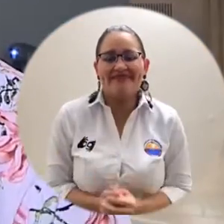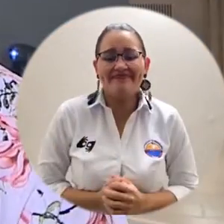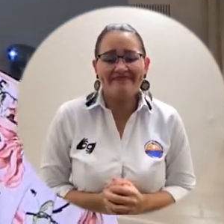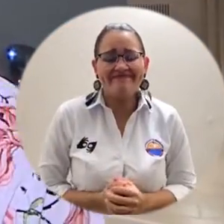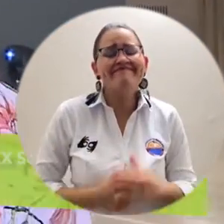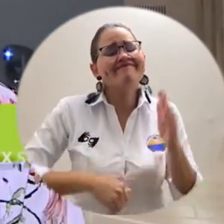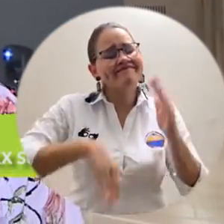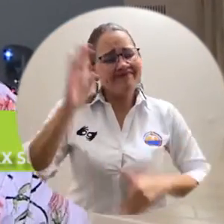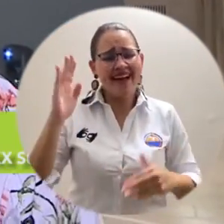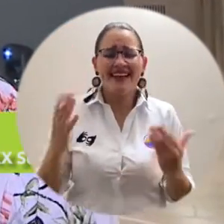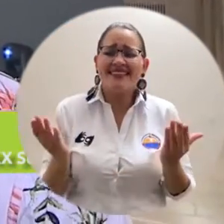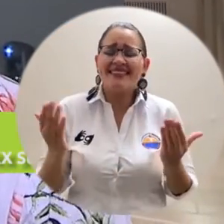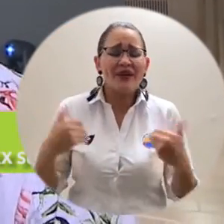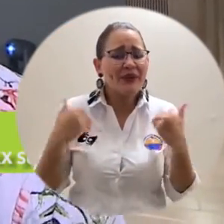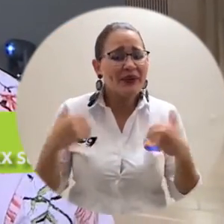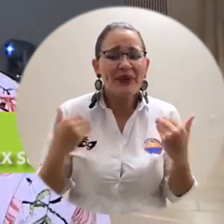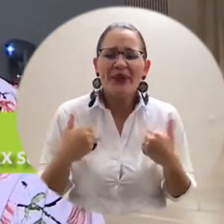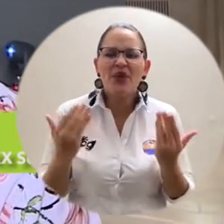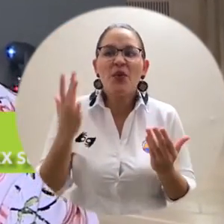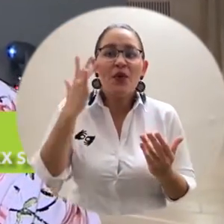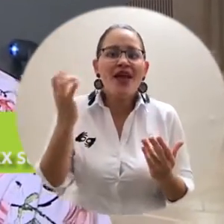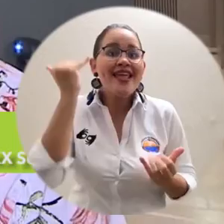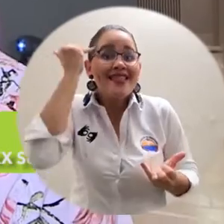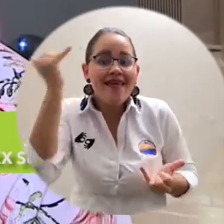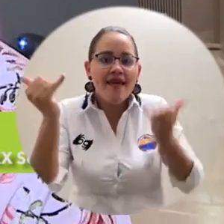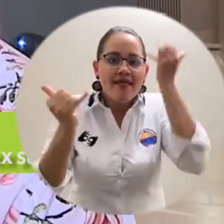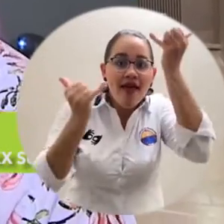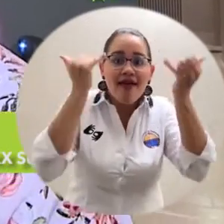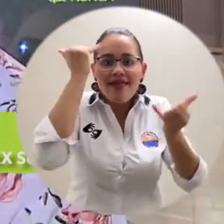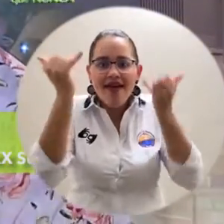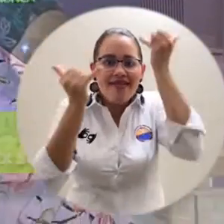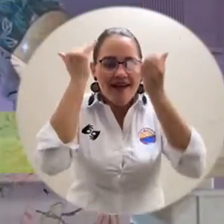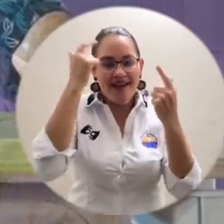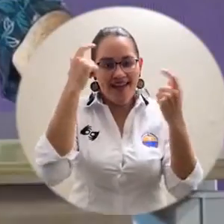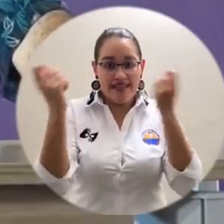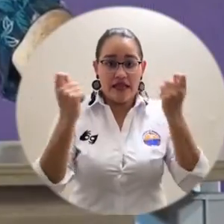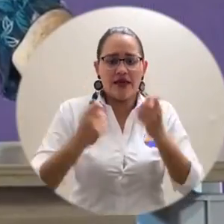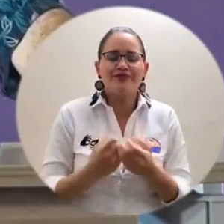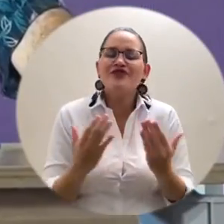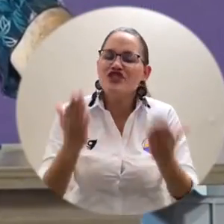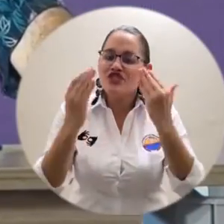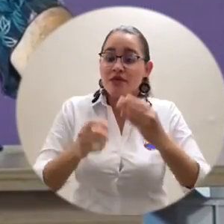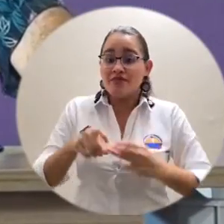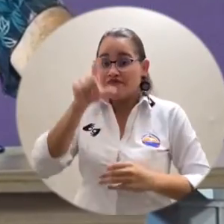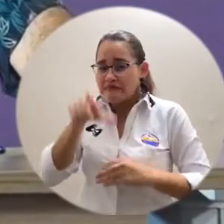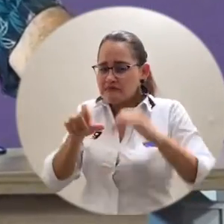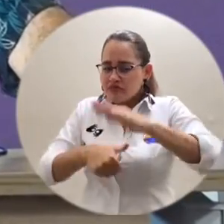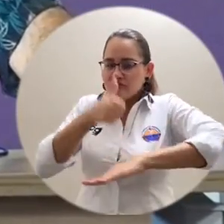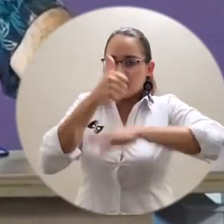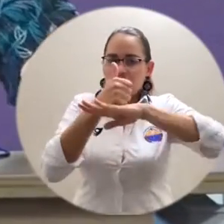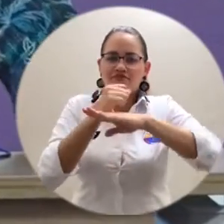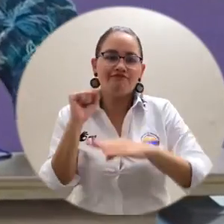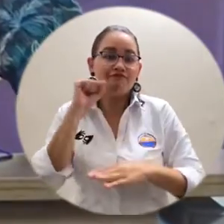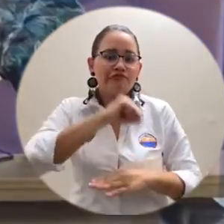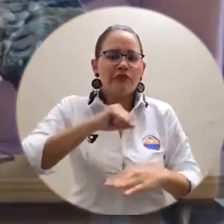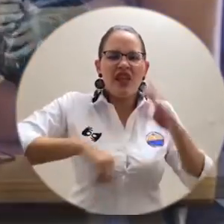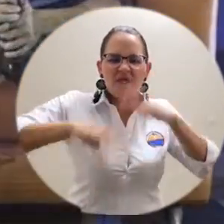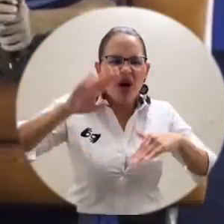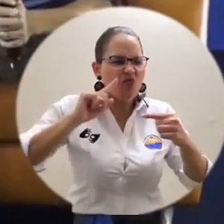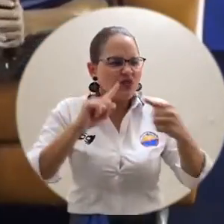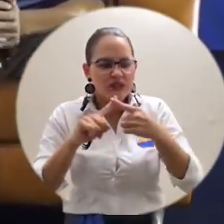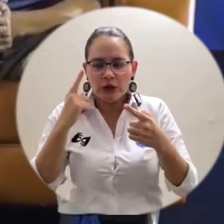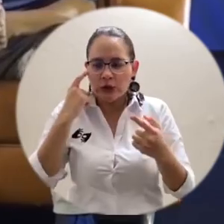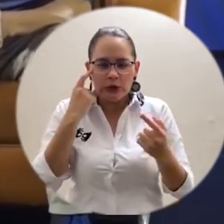más agradable de todo este proceso fue buscar las alternativas y es muy interesante que desde la dirección del rector Pablo Vera Salazar encuentren formas